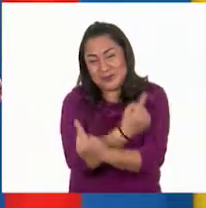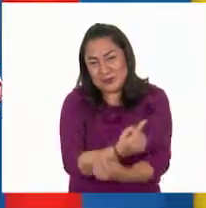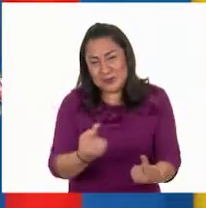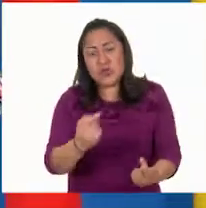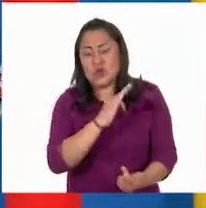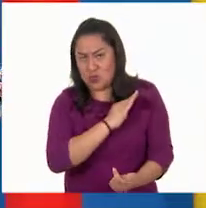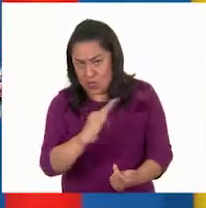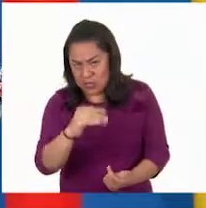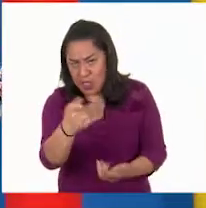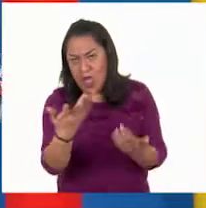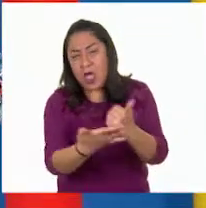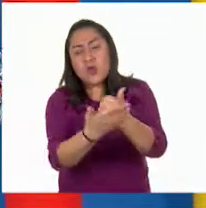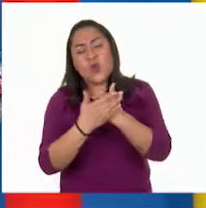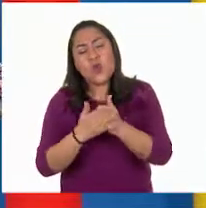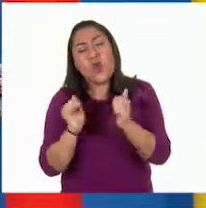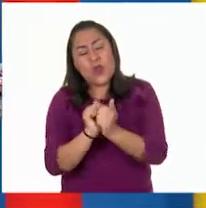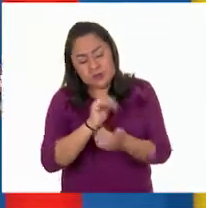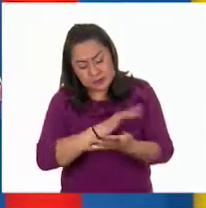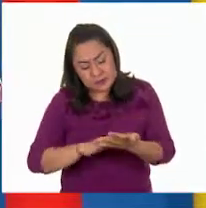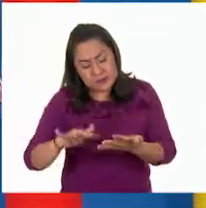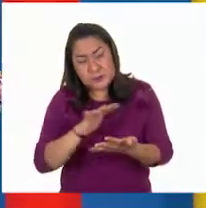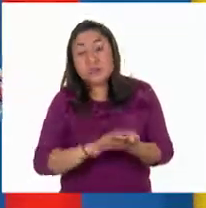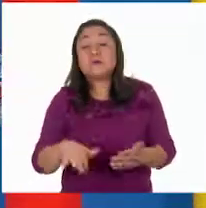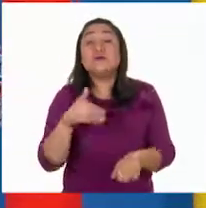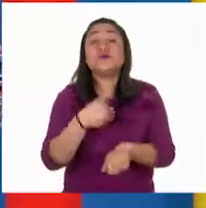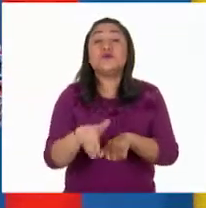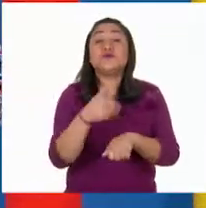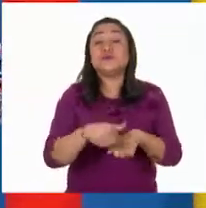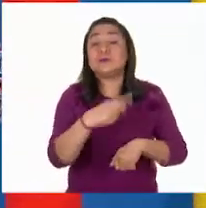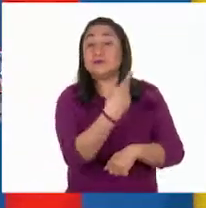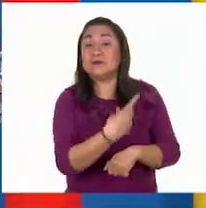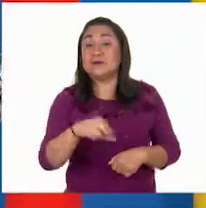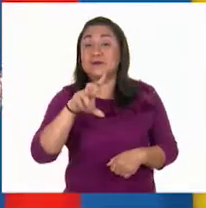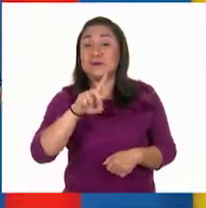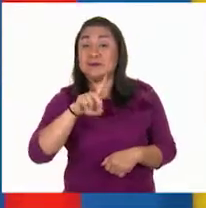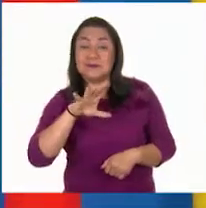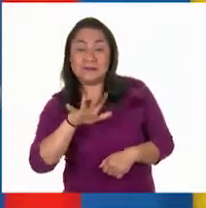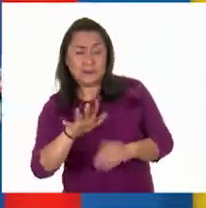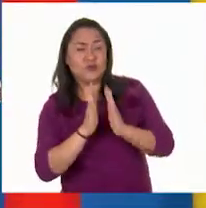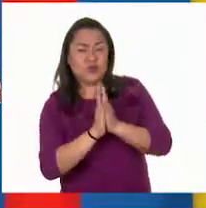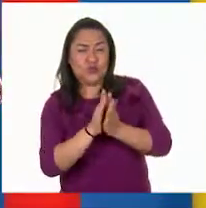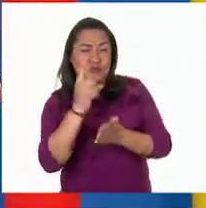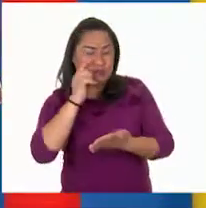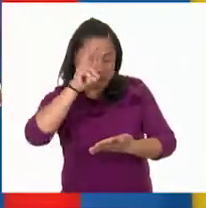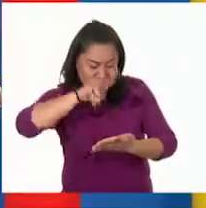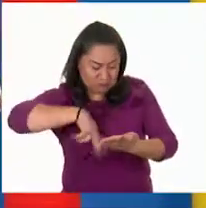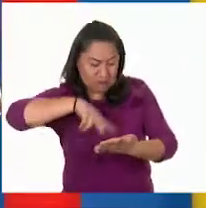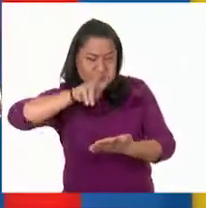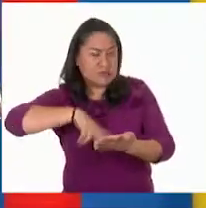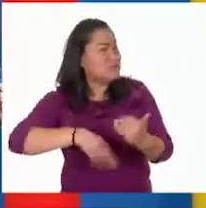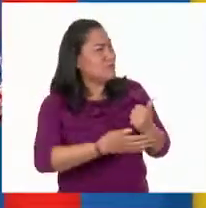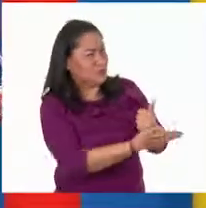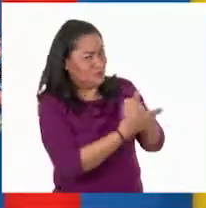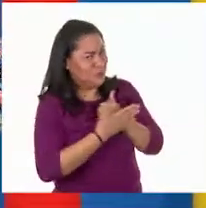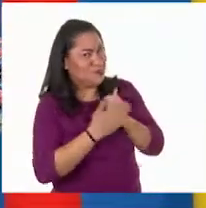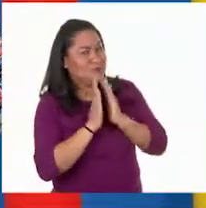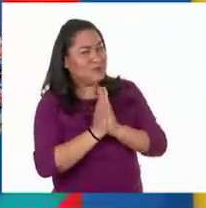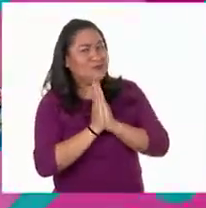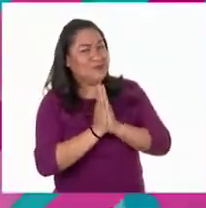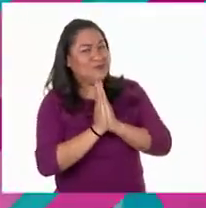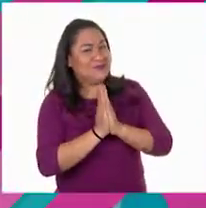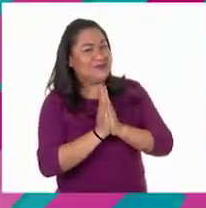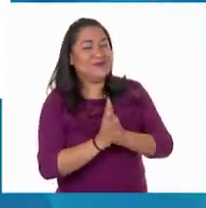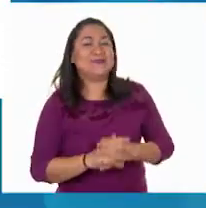pueden acompañar en la lectura. Está en la página 135, por favor, búsquenla. ¿Me ayudas, favor, Larisa, con la